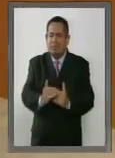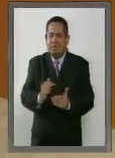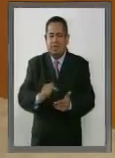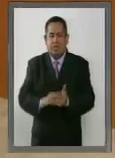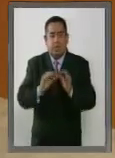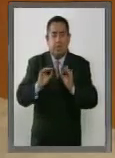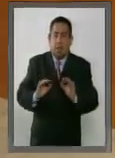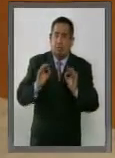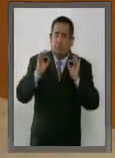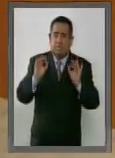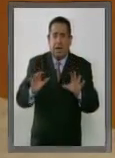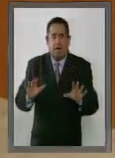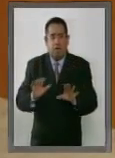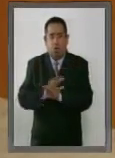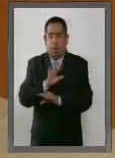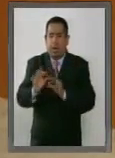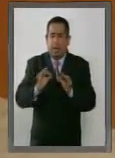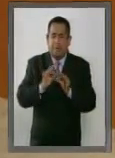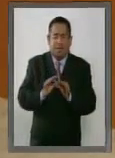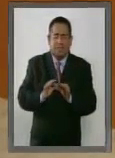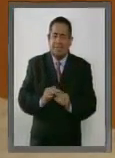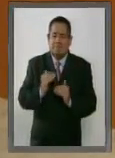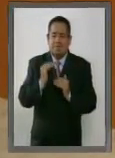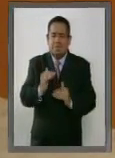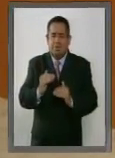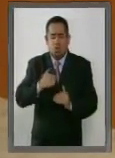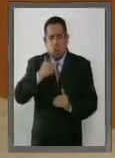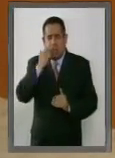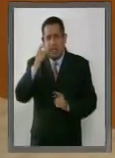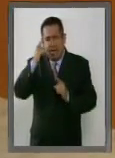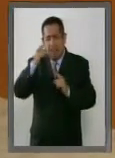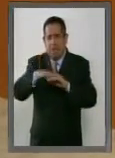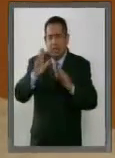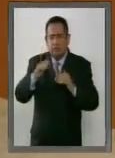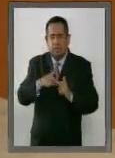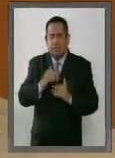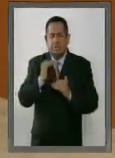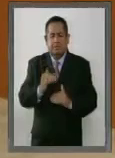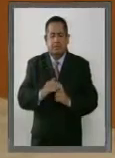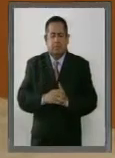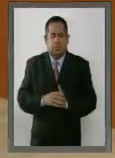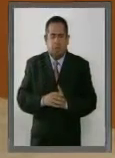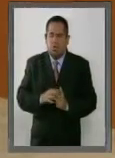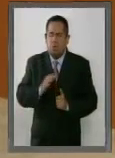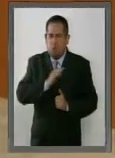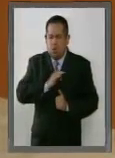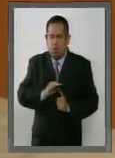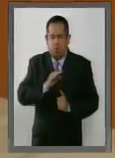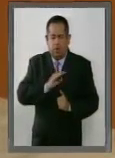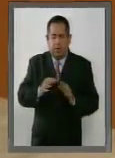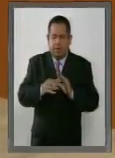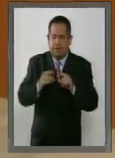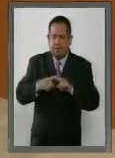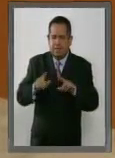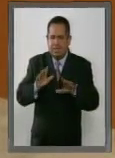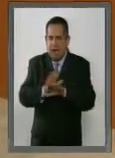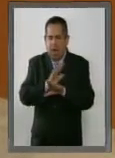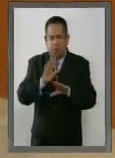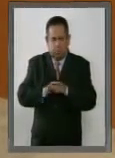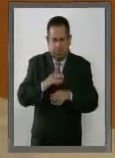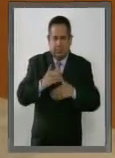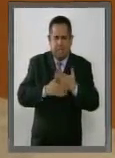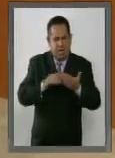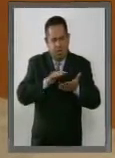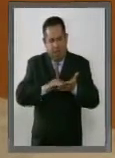lejos de ser la reforma a la que aspirábamos. Si bien abre la puerta a grandes cambios a través de la